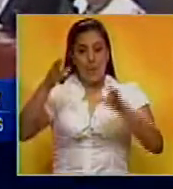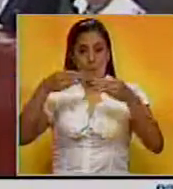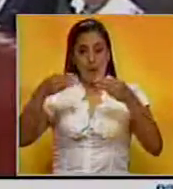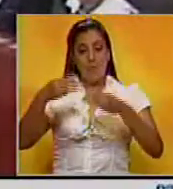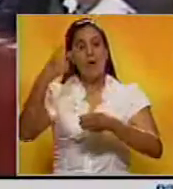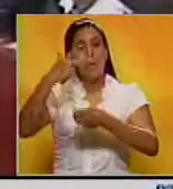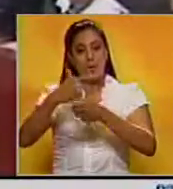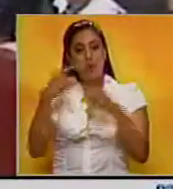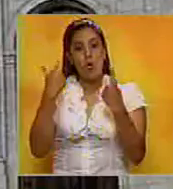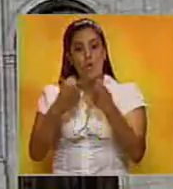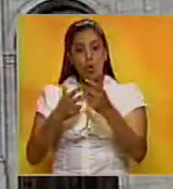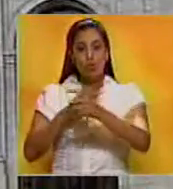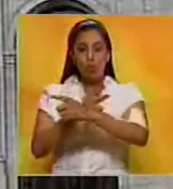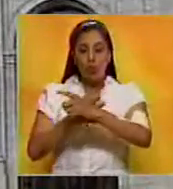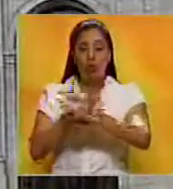Paraguay, Perú, Santa Lucía y Uruguay.